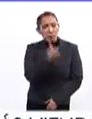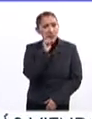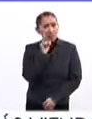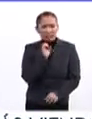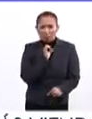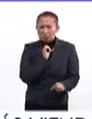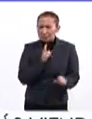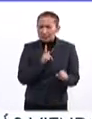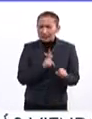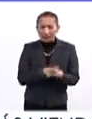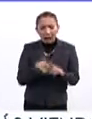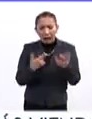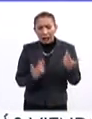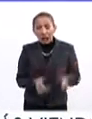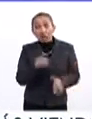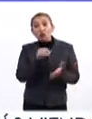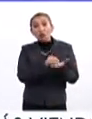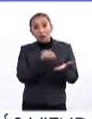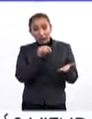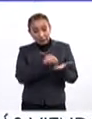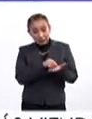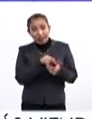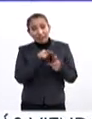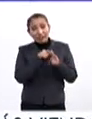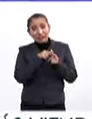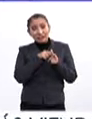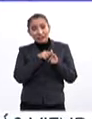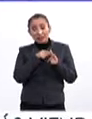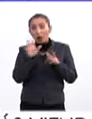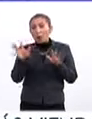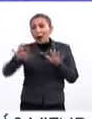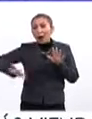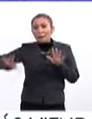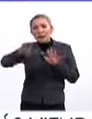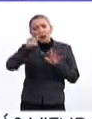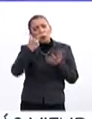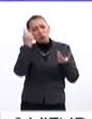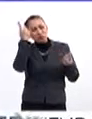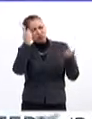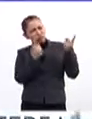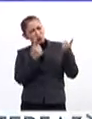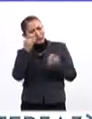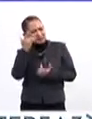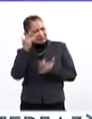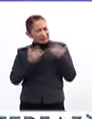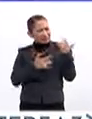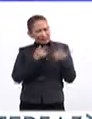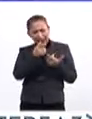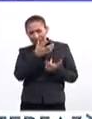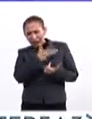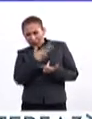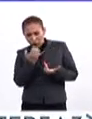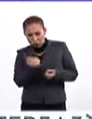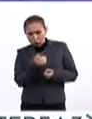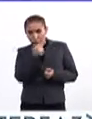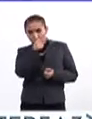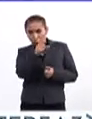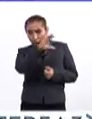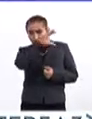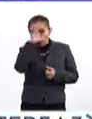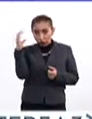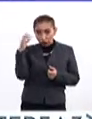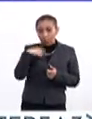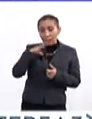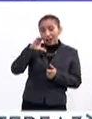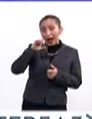excepcional y todavía sirge, digo, quedan en el ambiente muchas preguntas. Tenemos por fortuna algún retrato